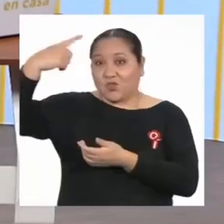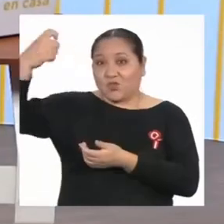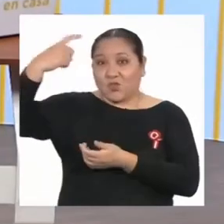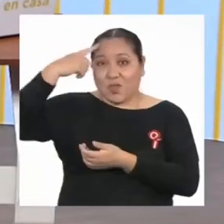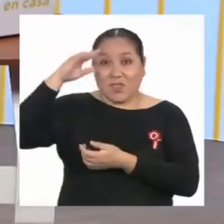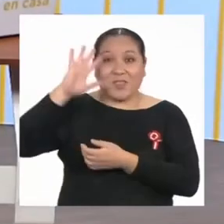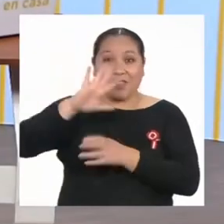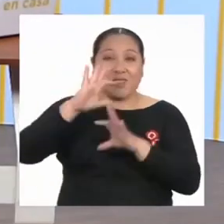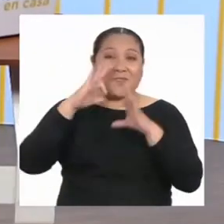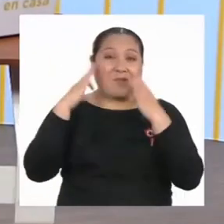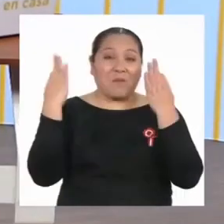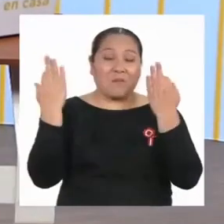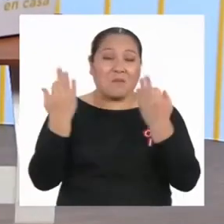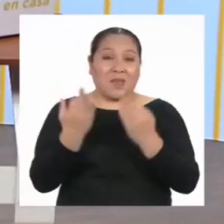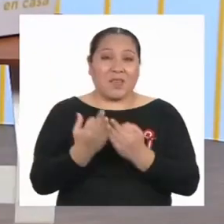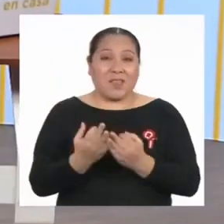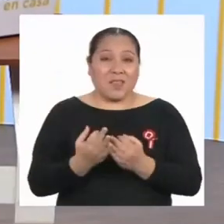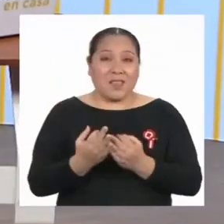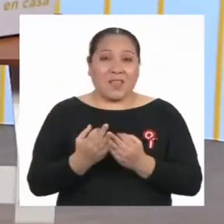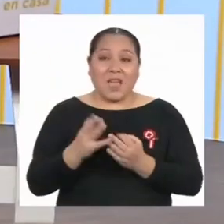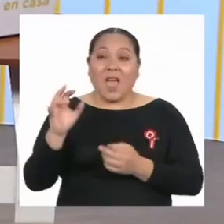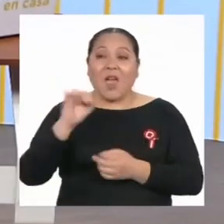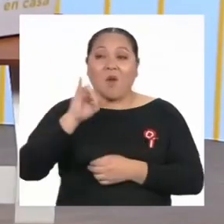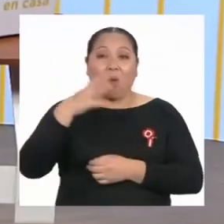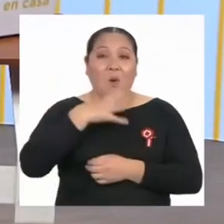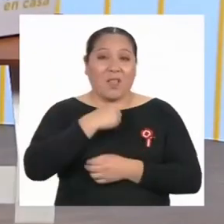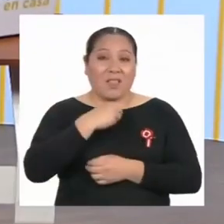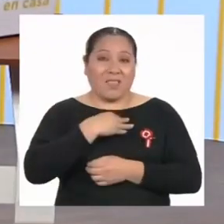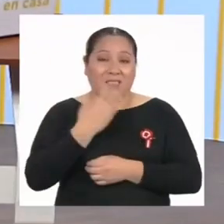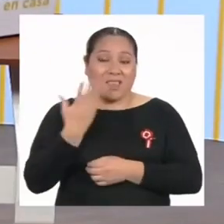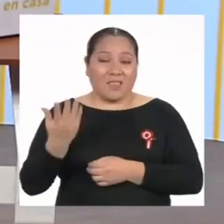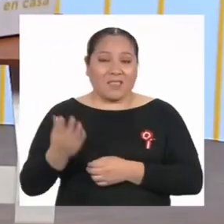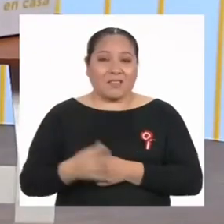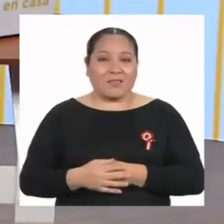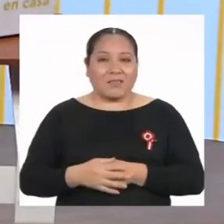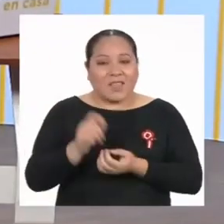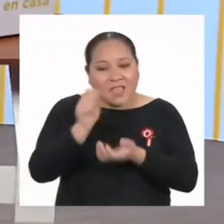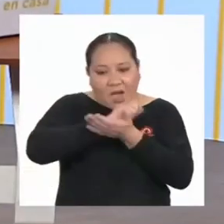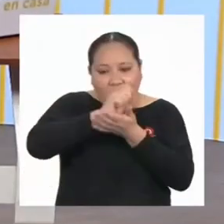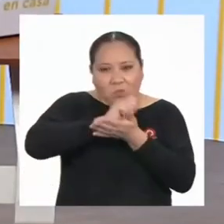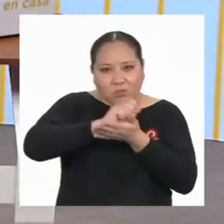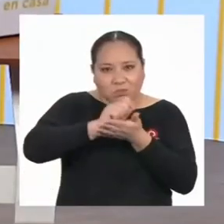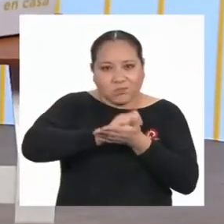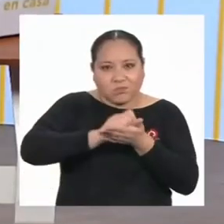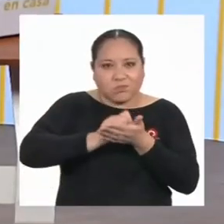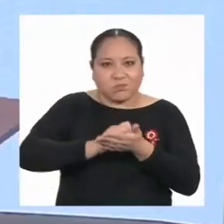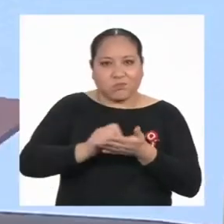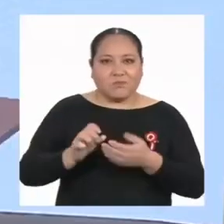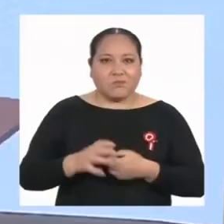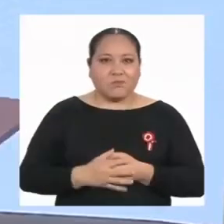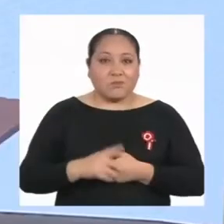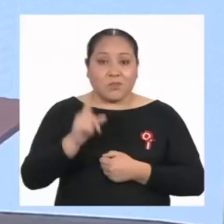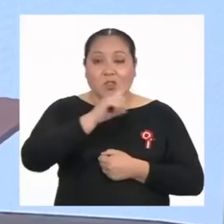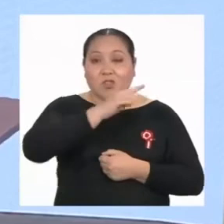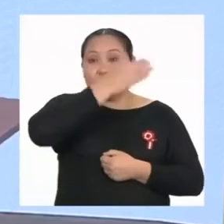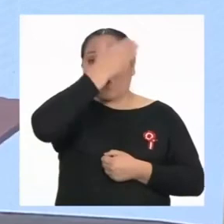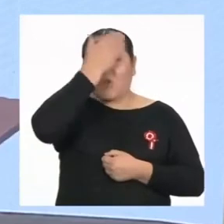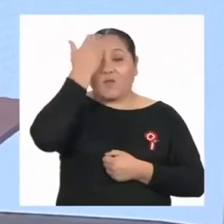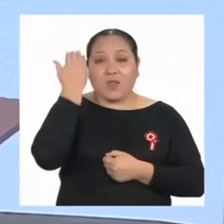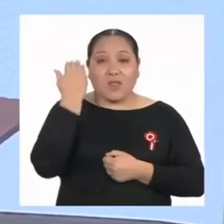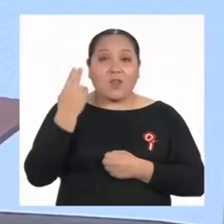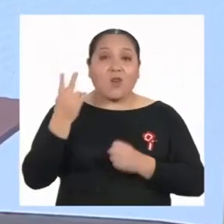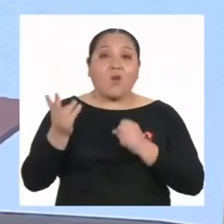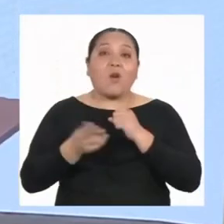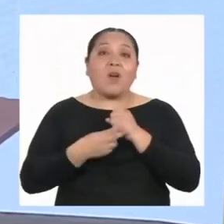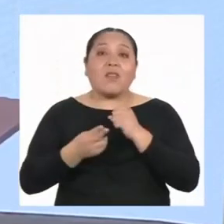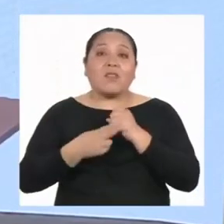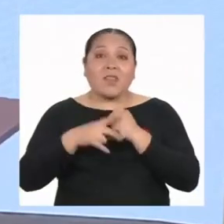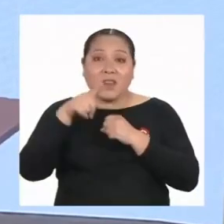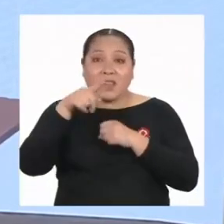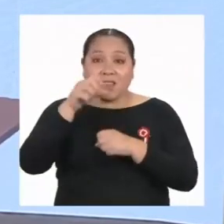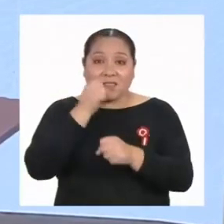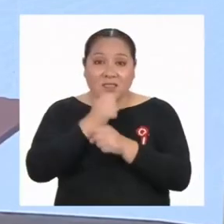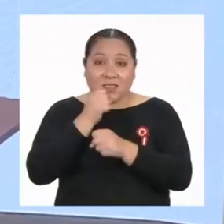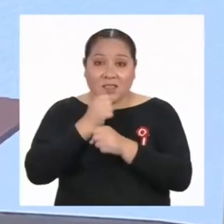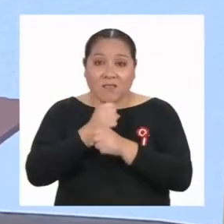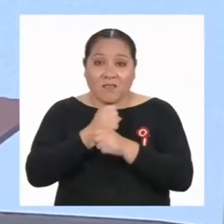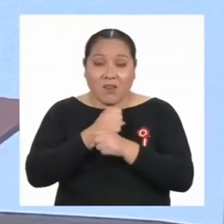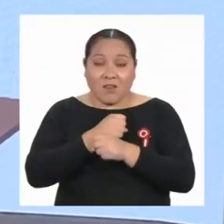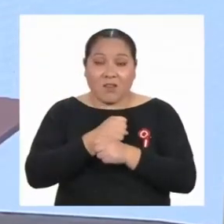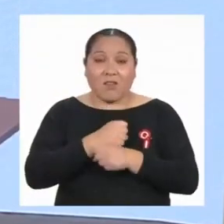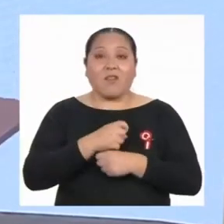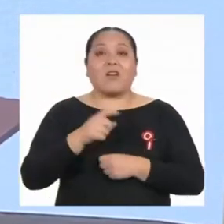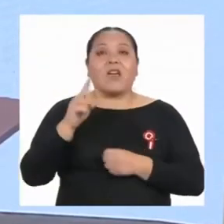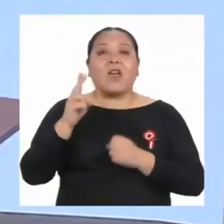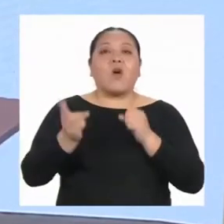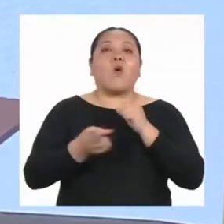tenían nuestros familiares a nuestra edad y tomemos apuntes. No olviden guardar su trabajo de la semana